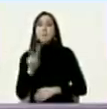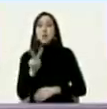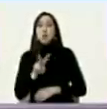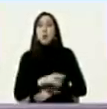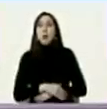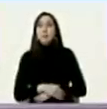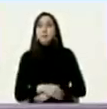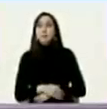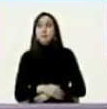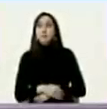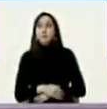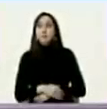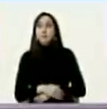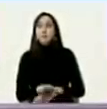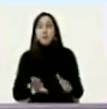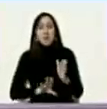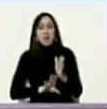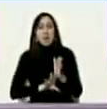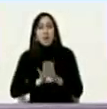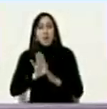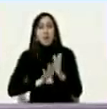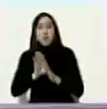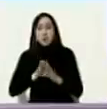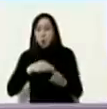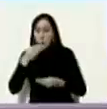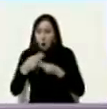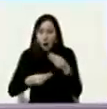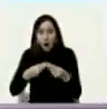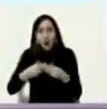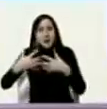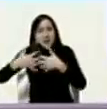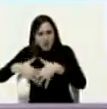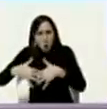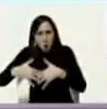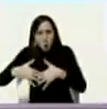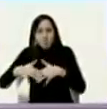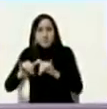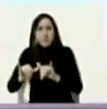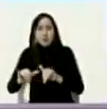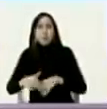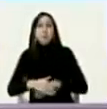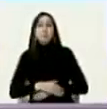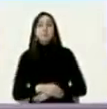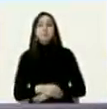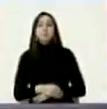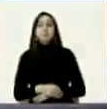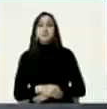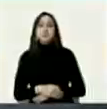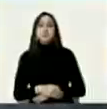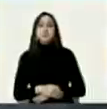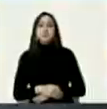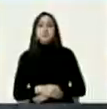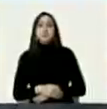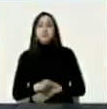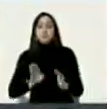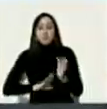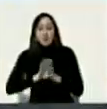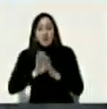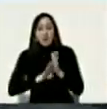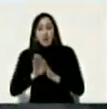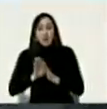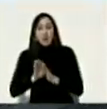en el crecimiento de la producción industrial en el crecimiento de las